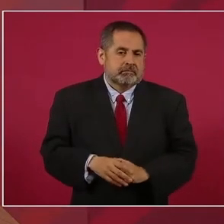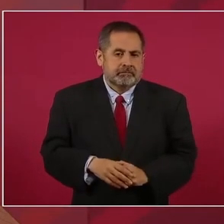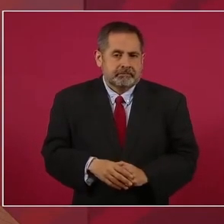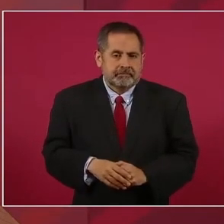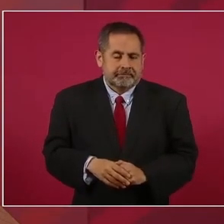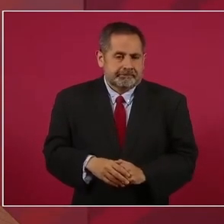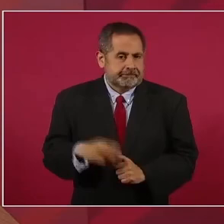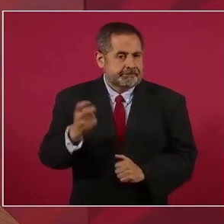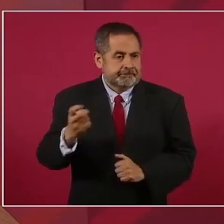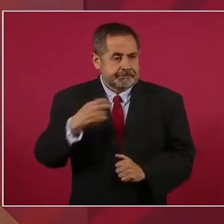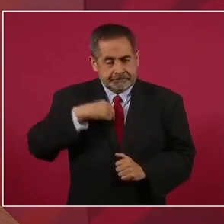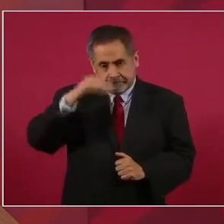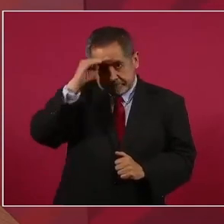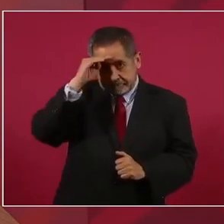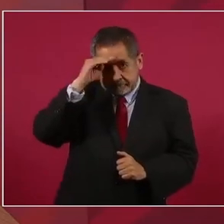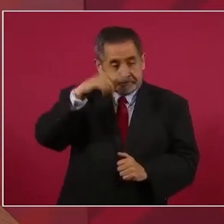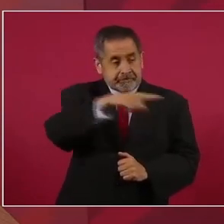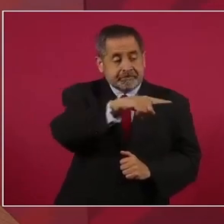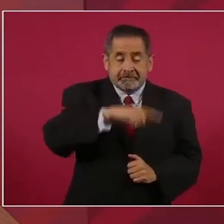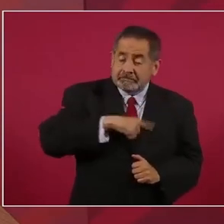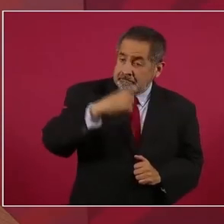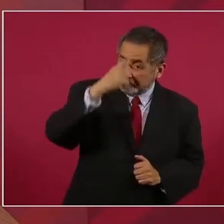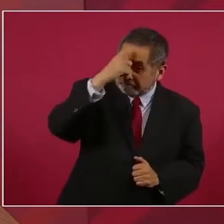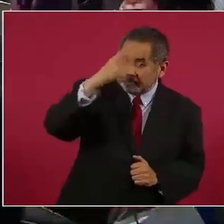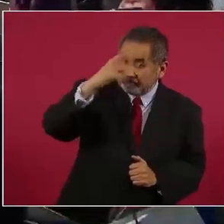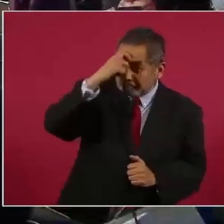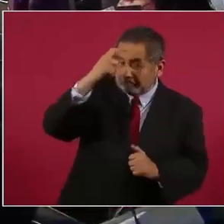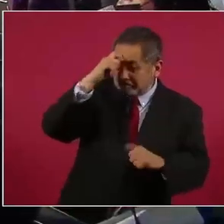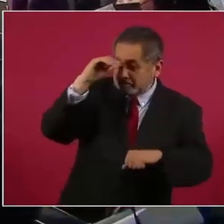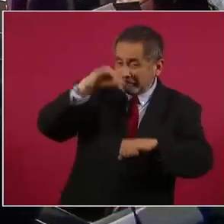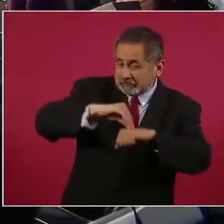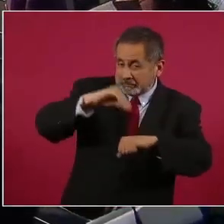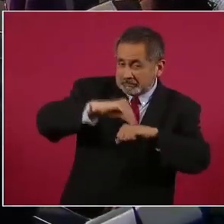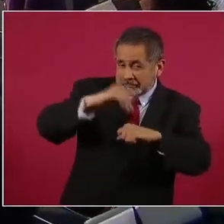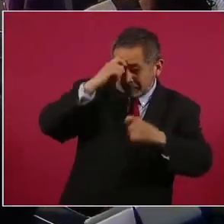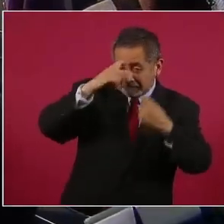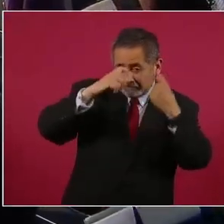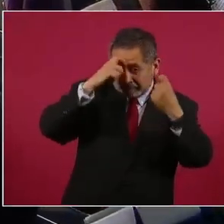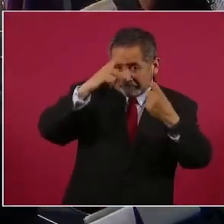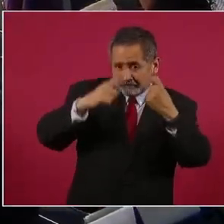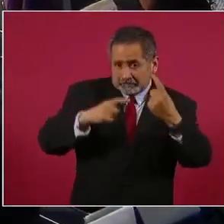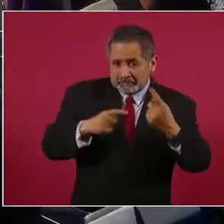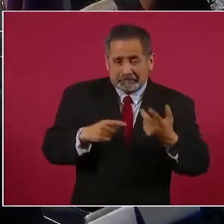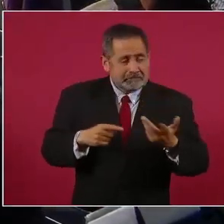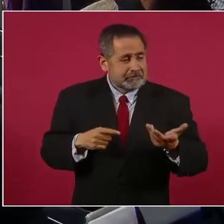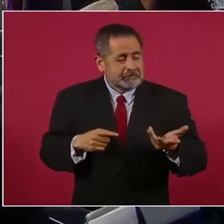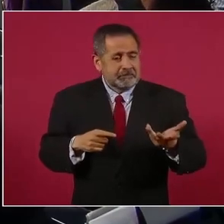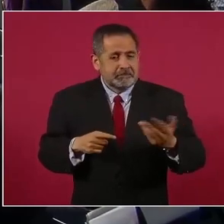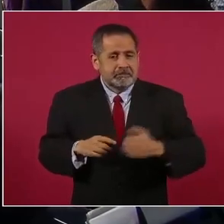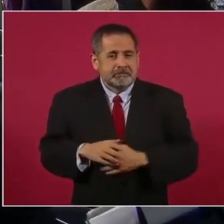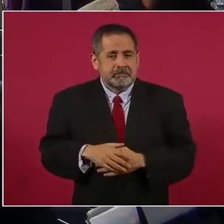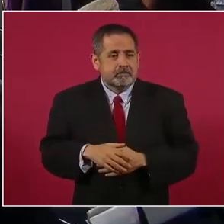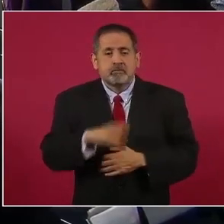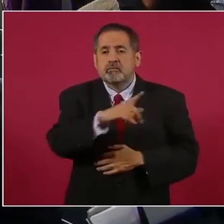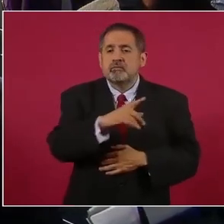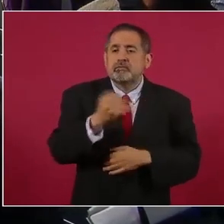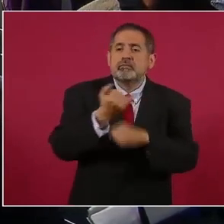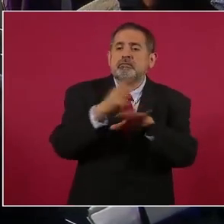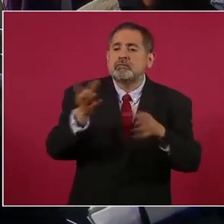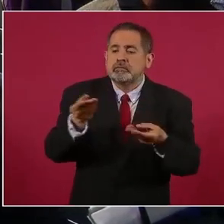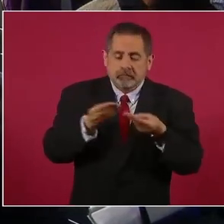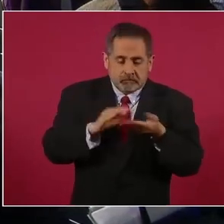Entonces, inventan o les dan mala información